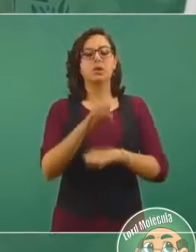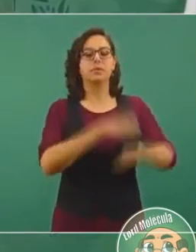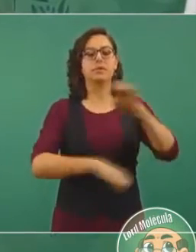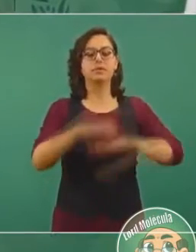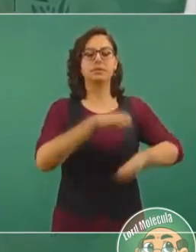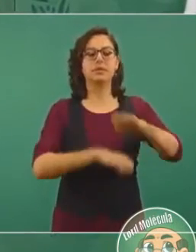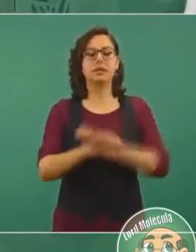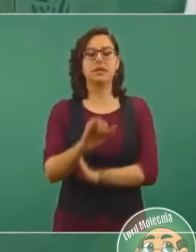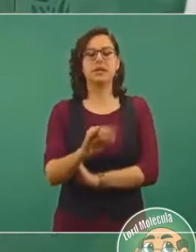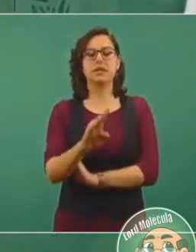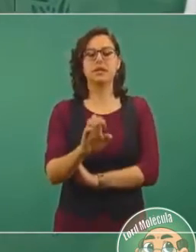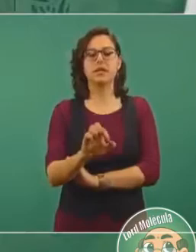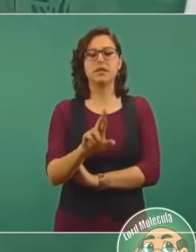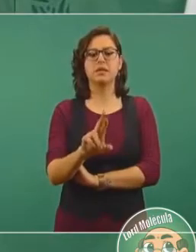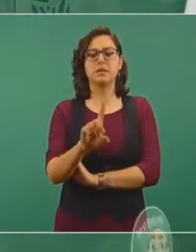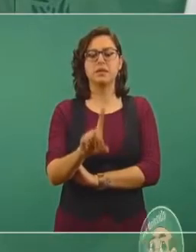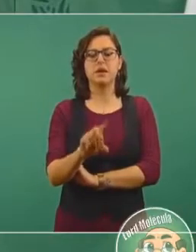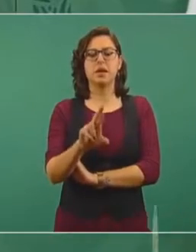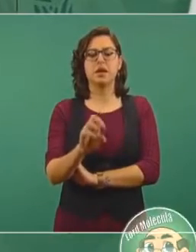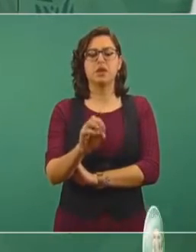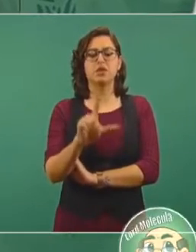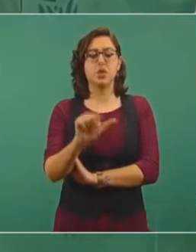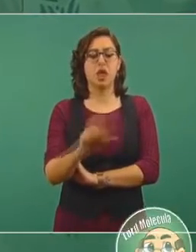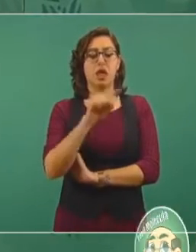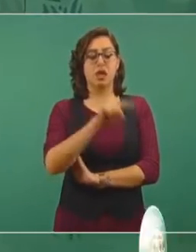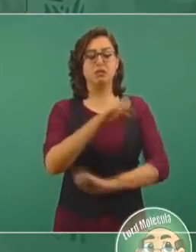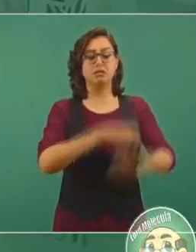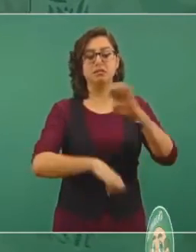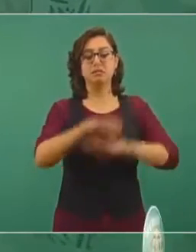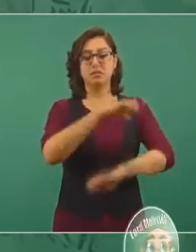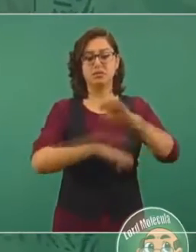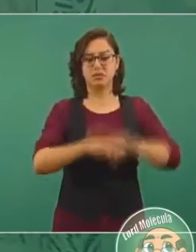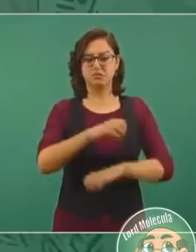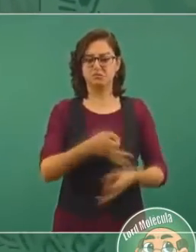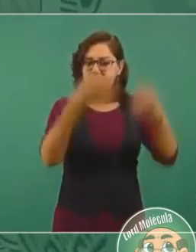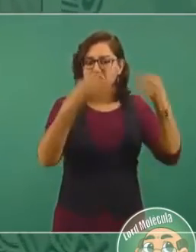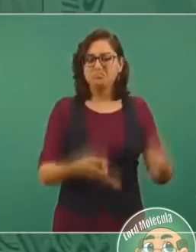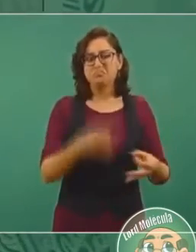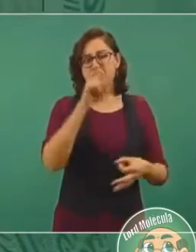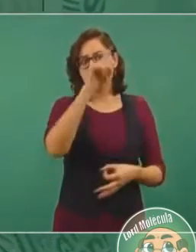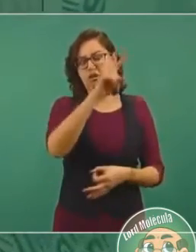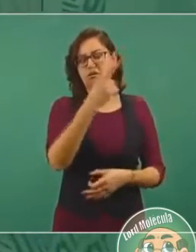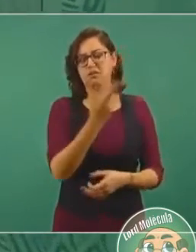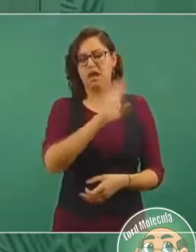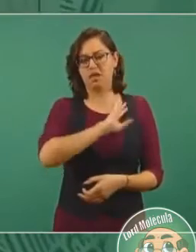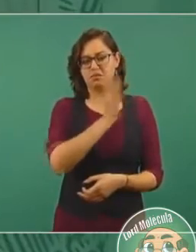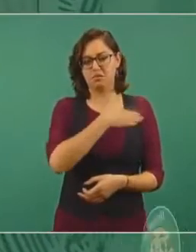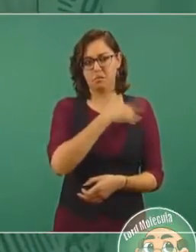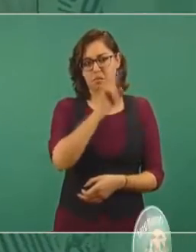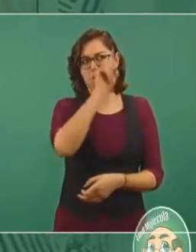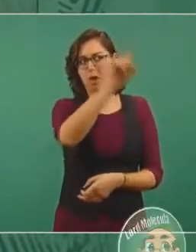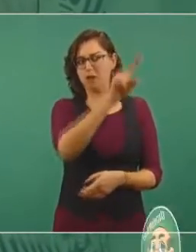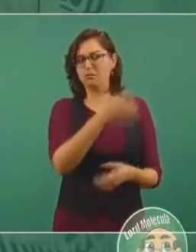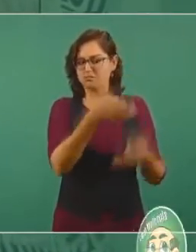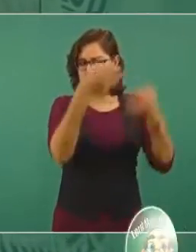una empresa eléctrica española que de manera